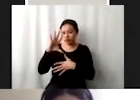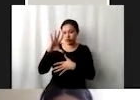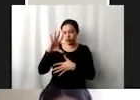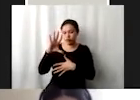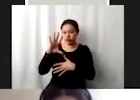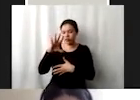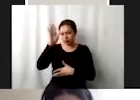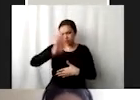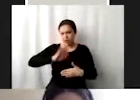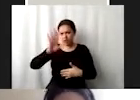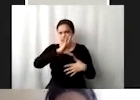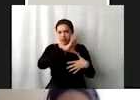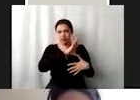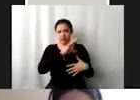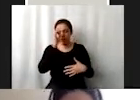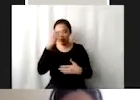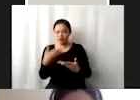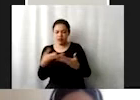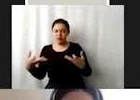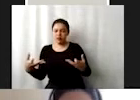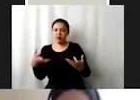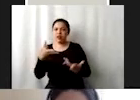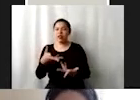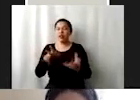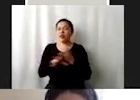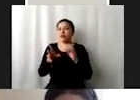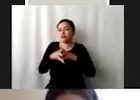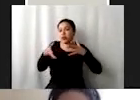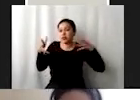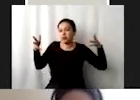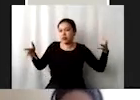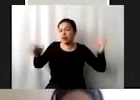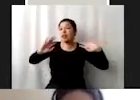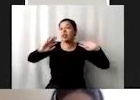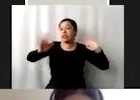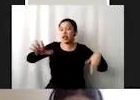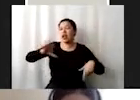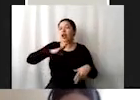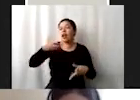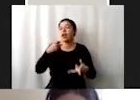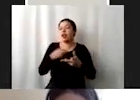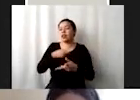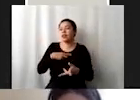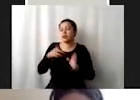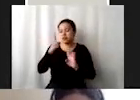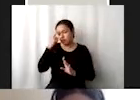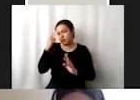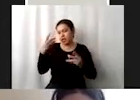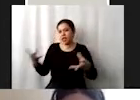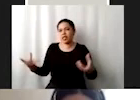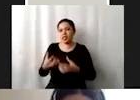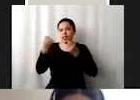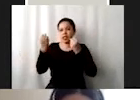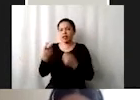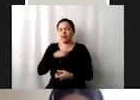Son cosas que también tenemos que ir cambiando y lo que ya existe a ser resiliente hacia los fenómenos